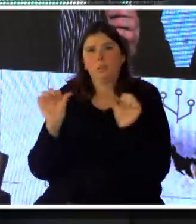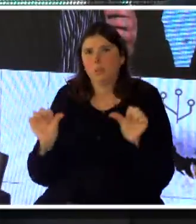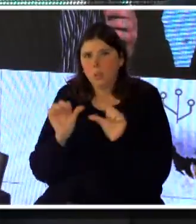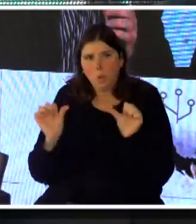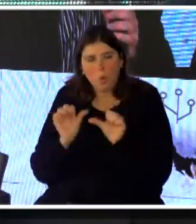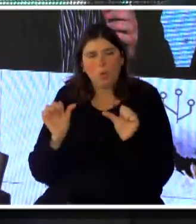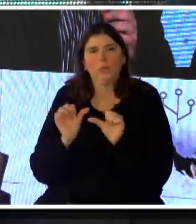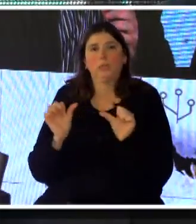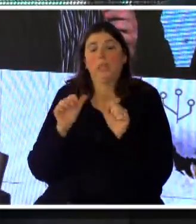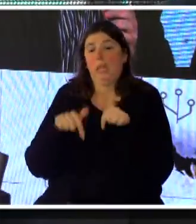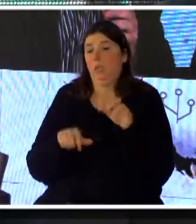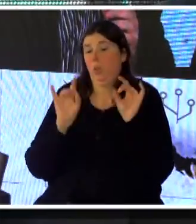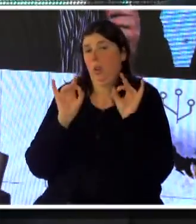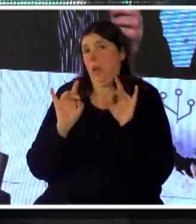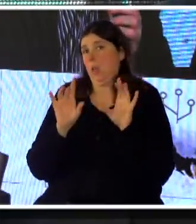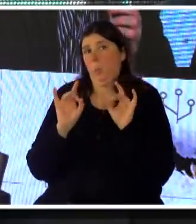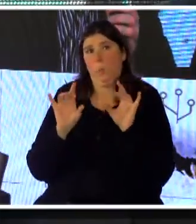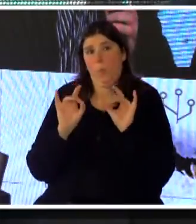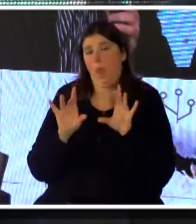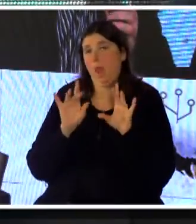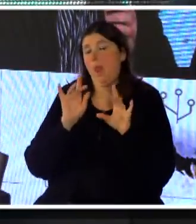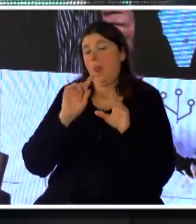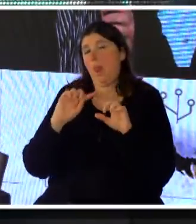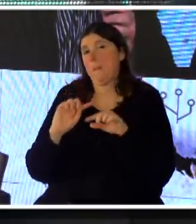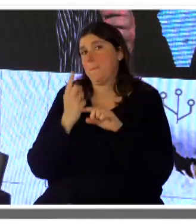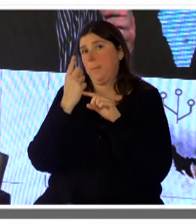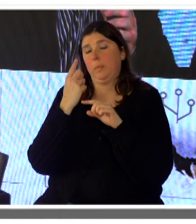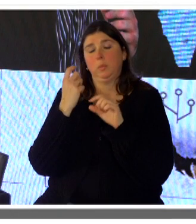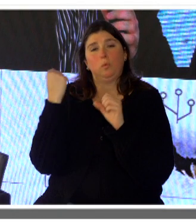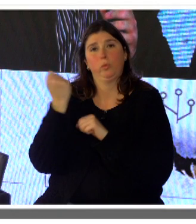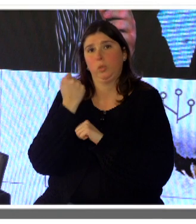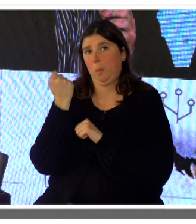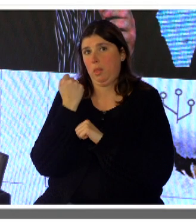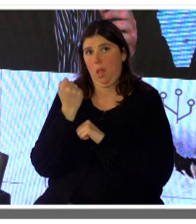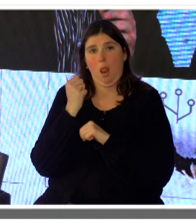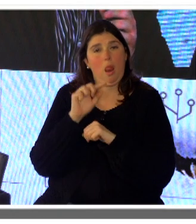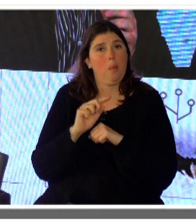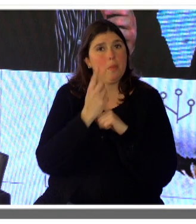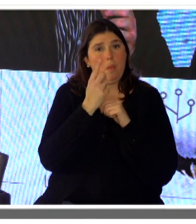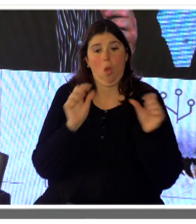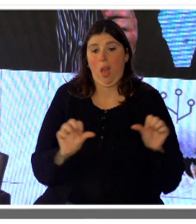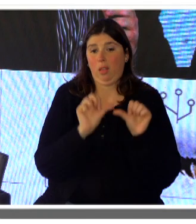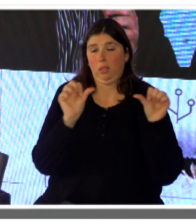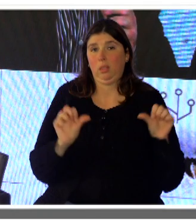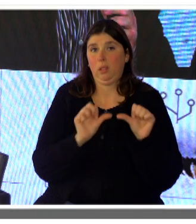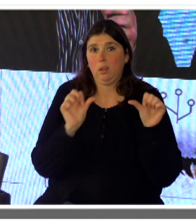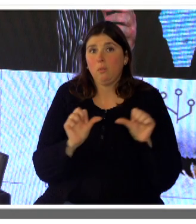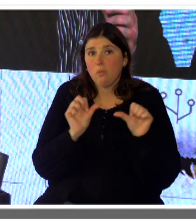Esto tiene que ver naturalmente con algunos principios fundamentales. El primero es tiene que ser activo para que efectivamente vayamos